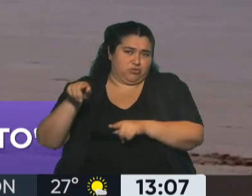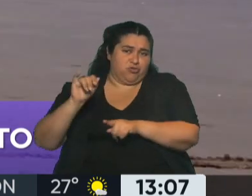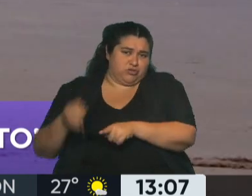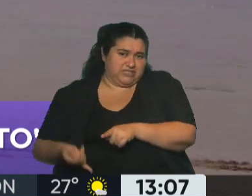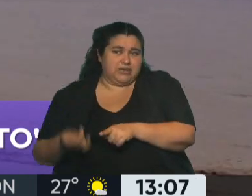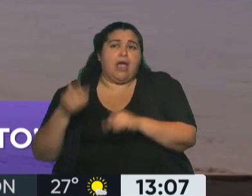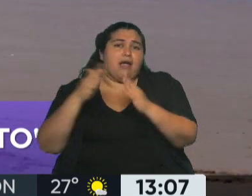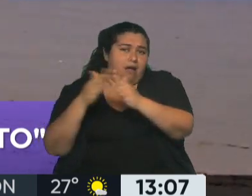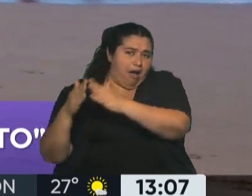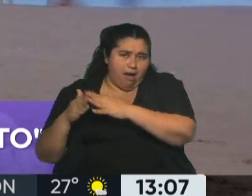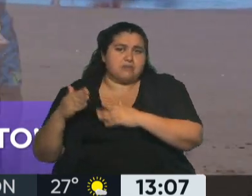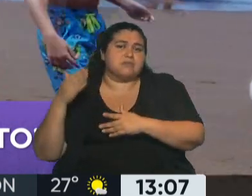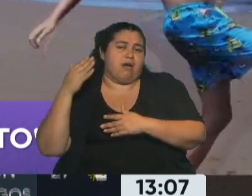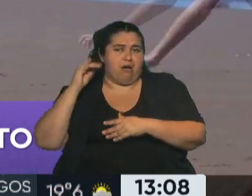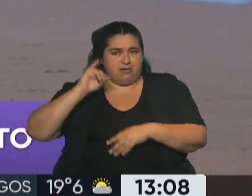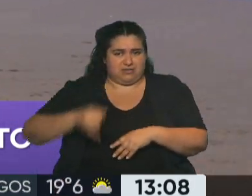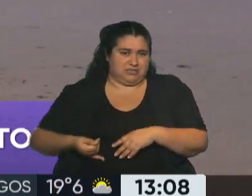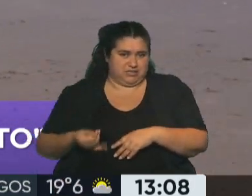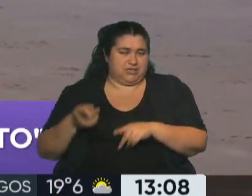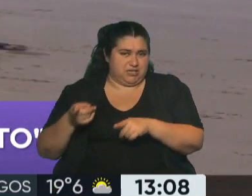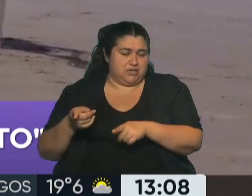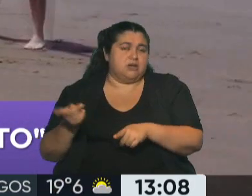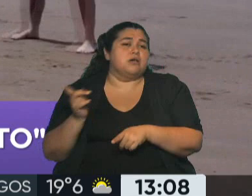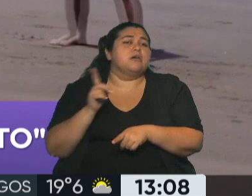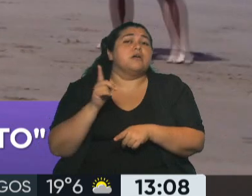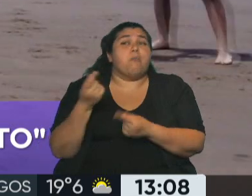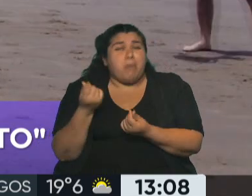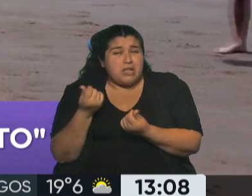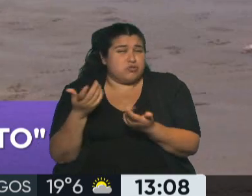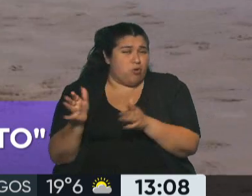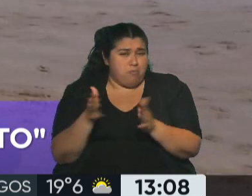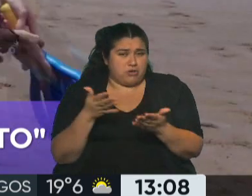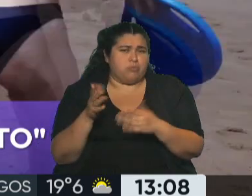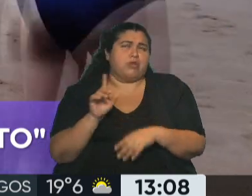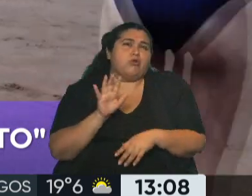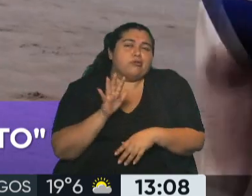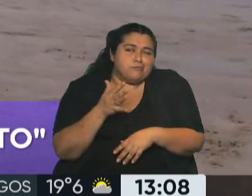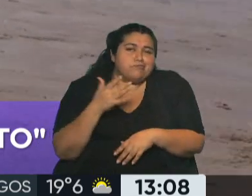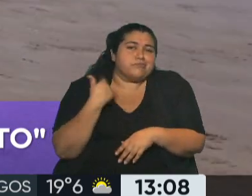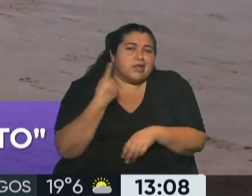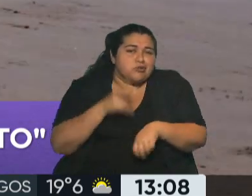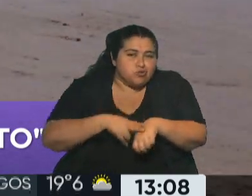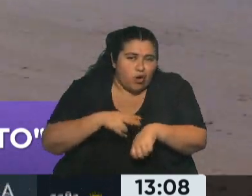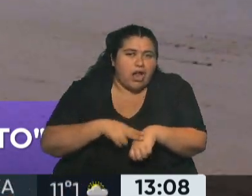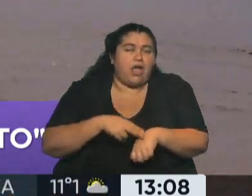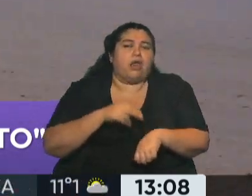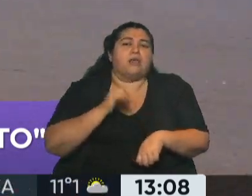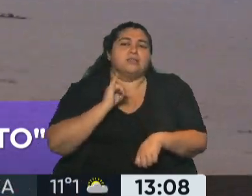casas en esa línea. Los valores que obviamente uno sugiere, que son